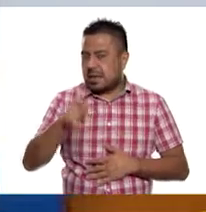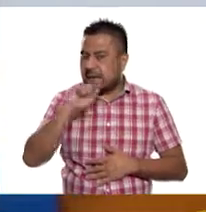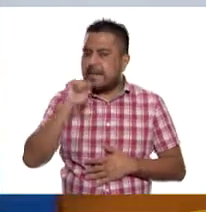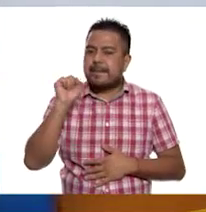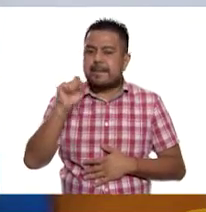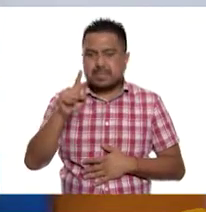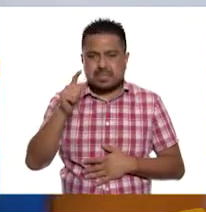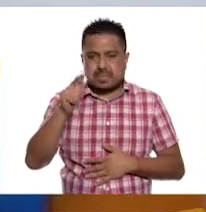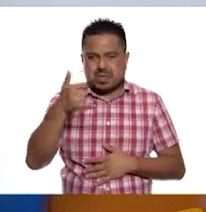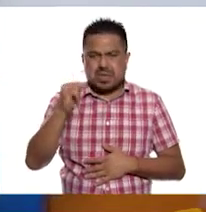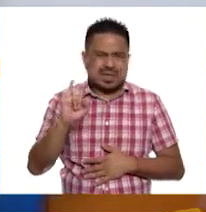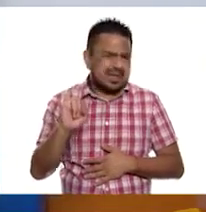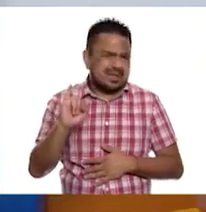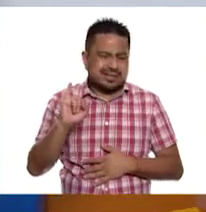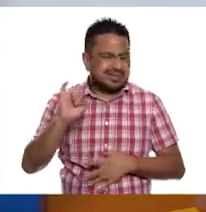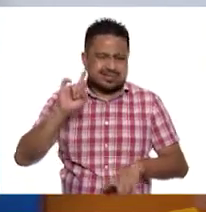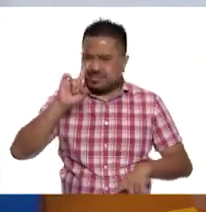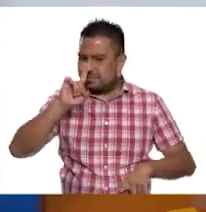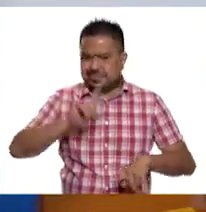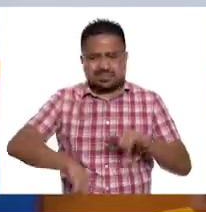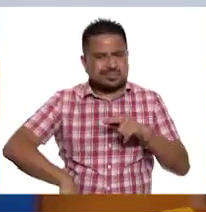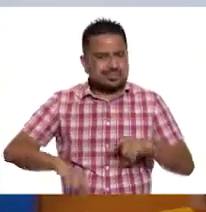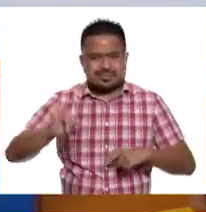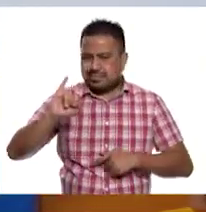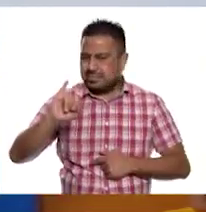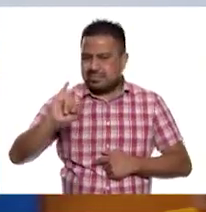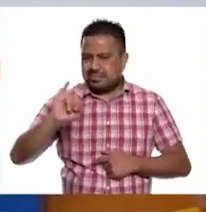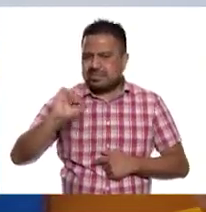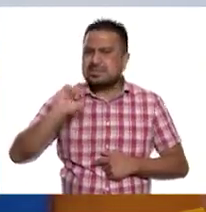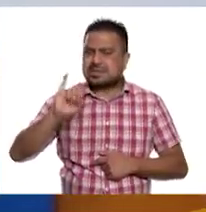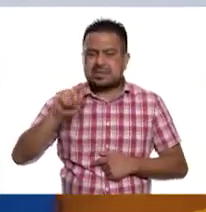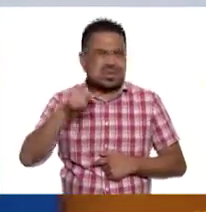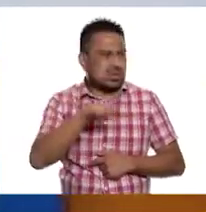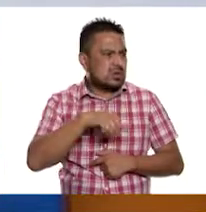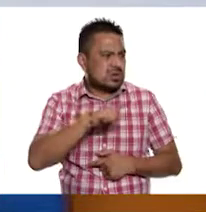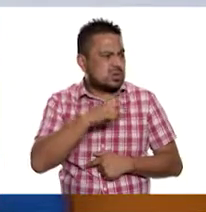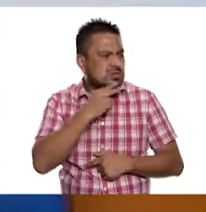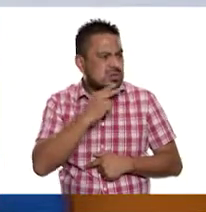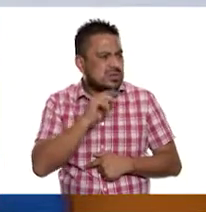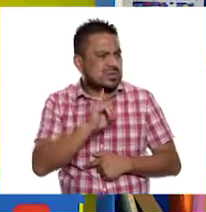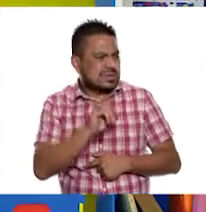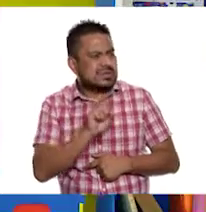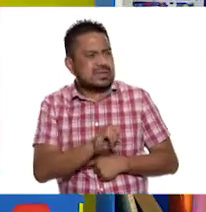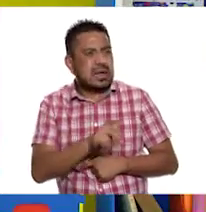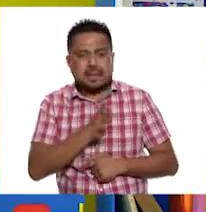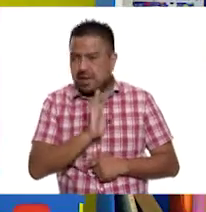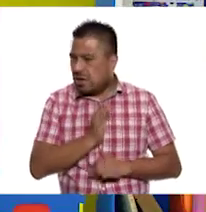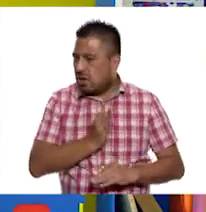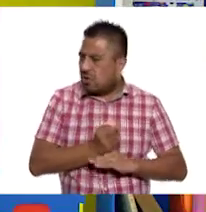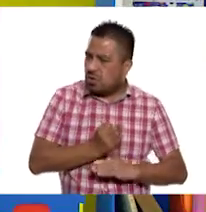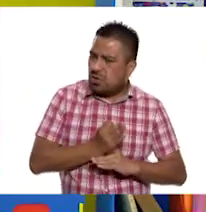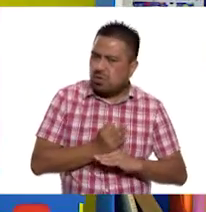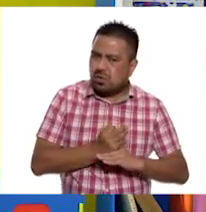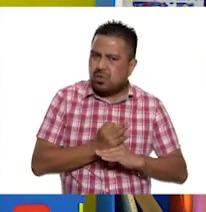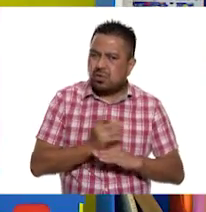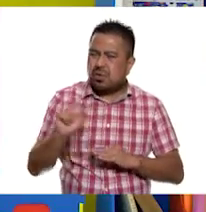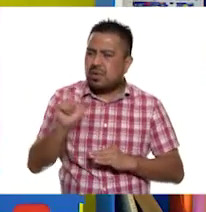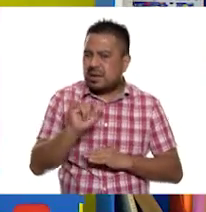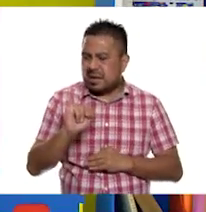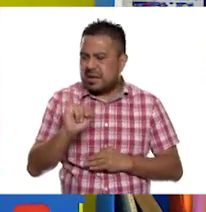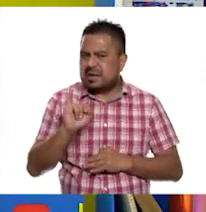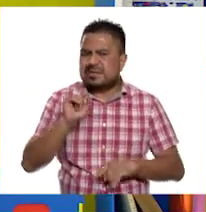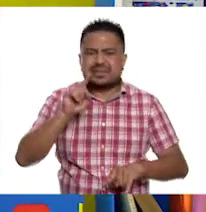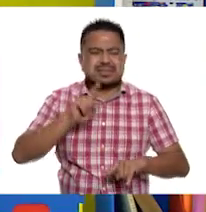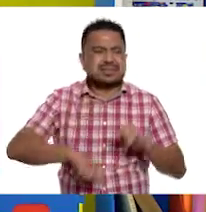como la conocemos. Ajá. Y sí, la utilizamos muchísimo, pero en esta ocasión, cuando I